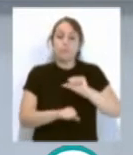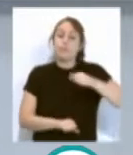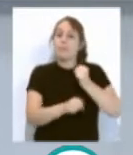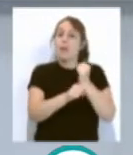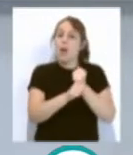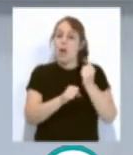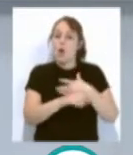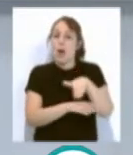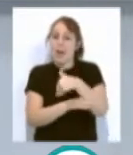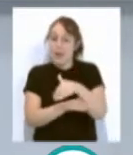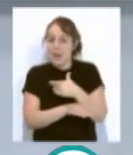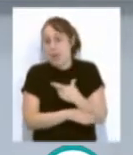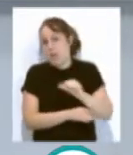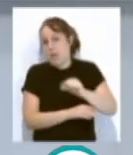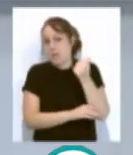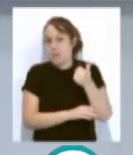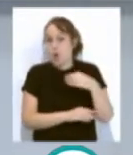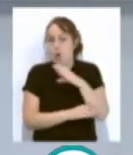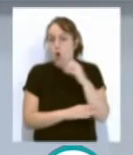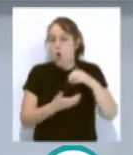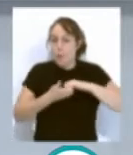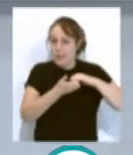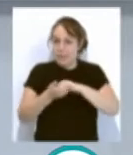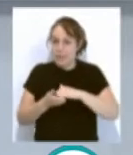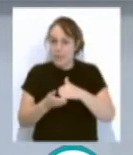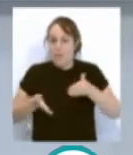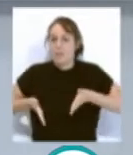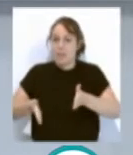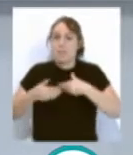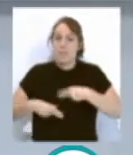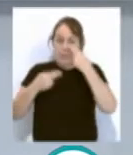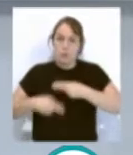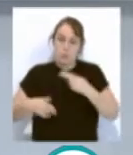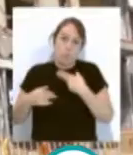Cooperativa y en la avenida Salud Pública para avanzar en la nueva transversal.